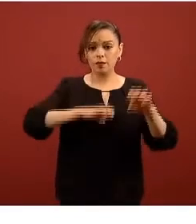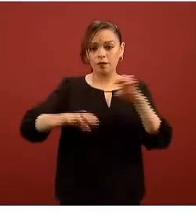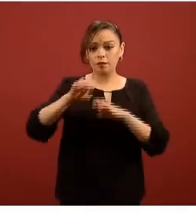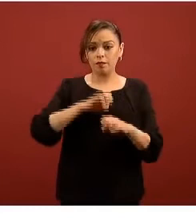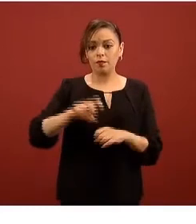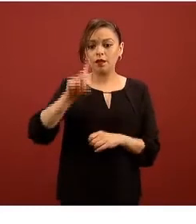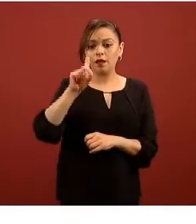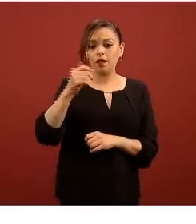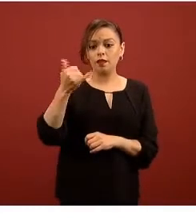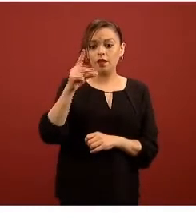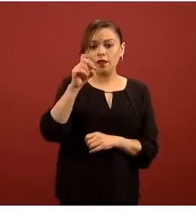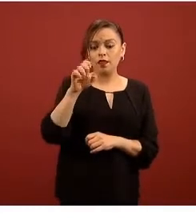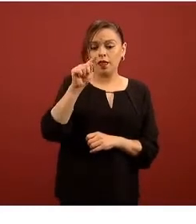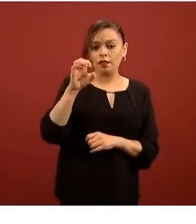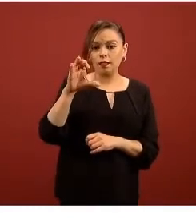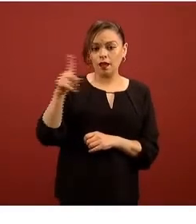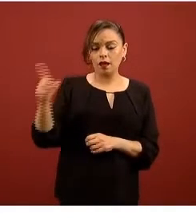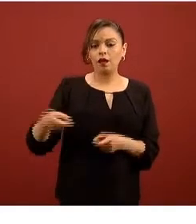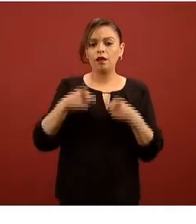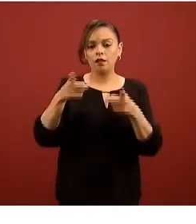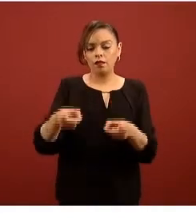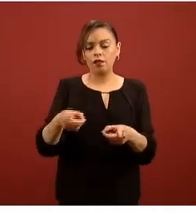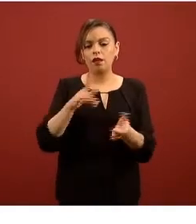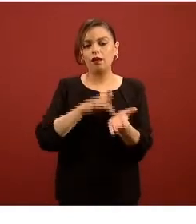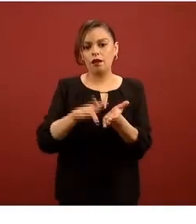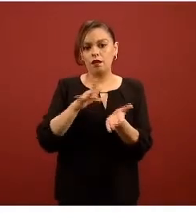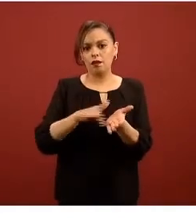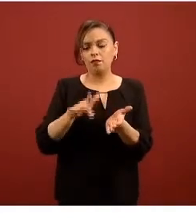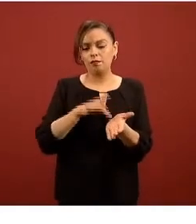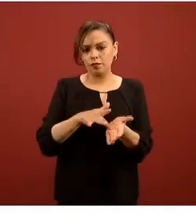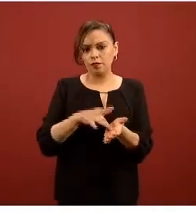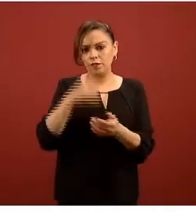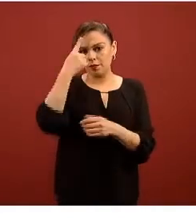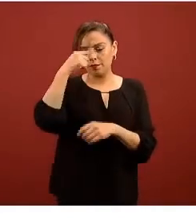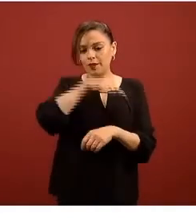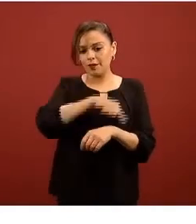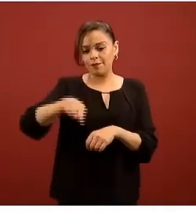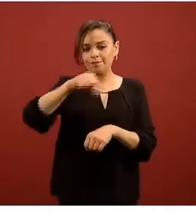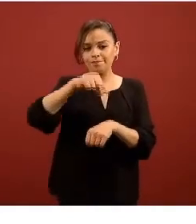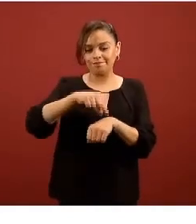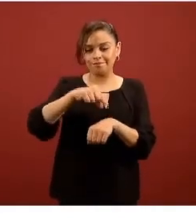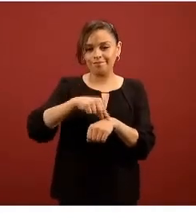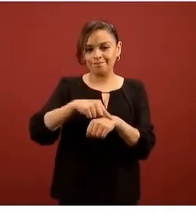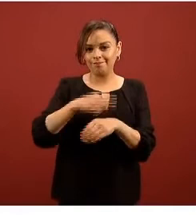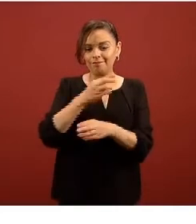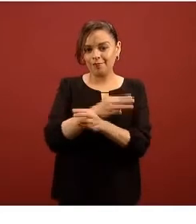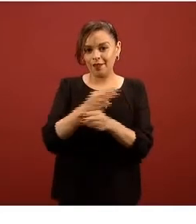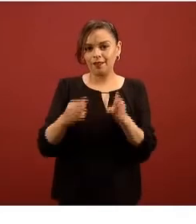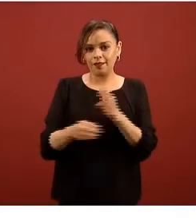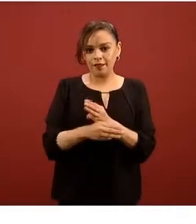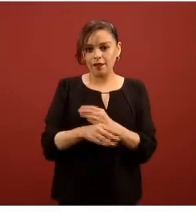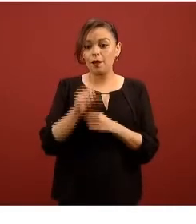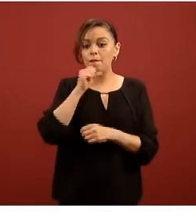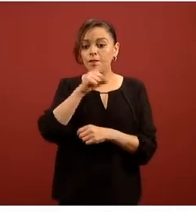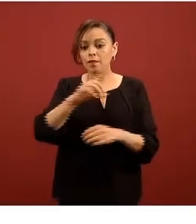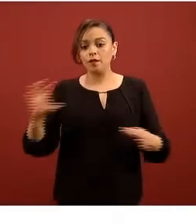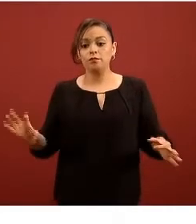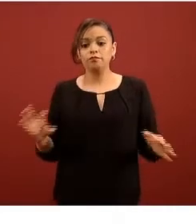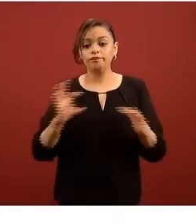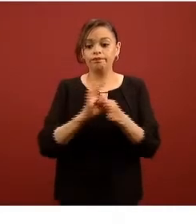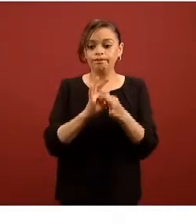seguridad biomédica y también en este y en el caso anterior en colaboración con el CONACYT estamos